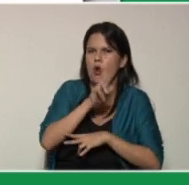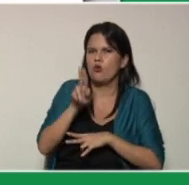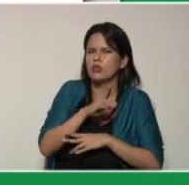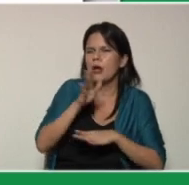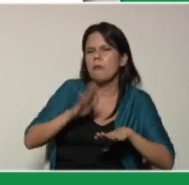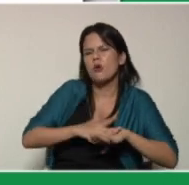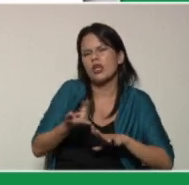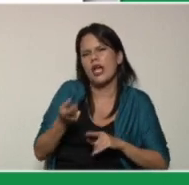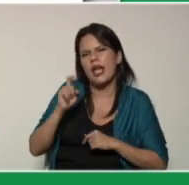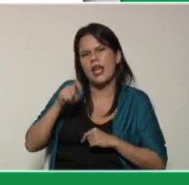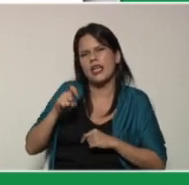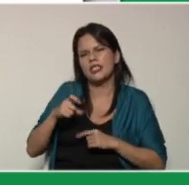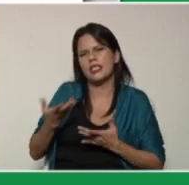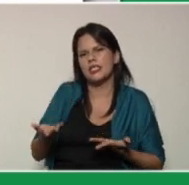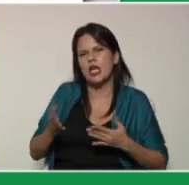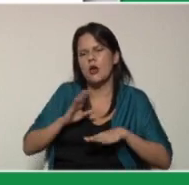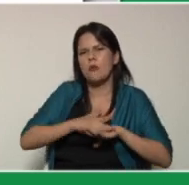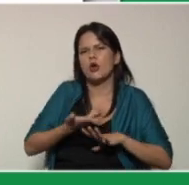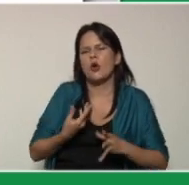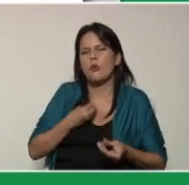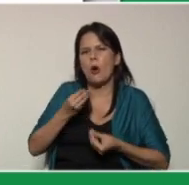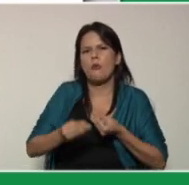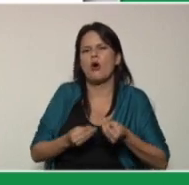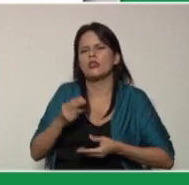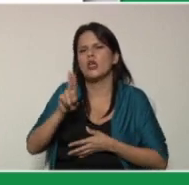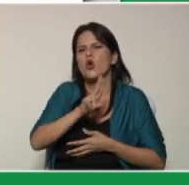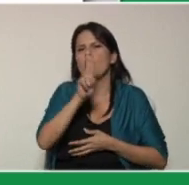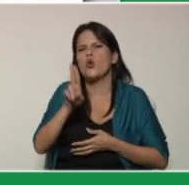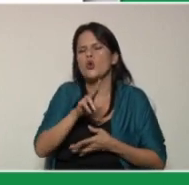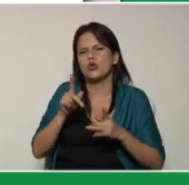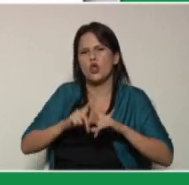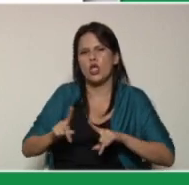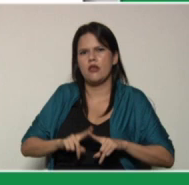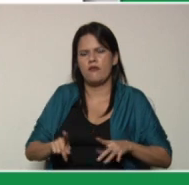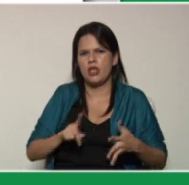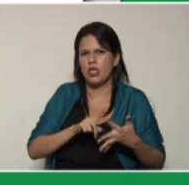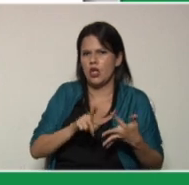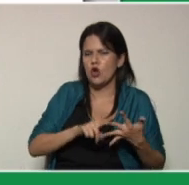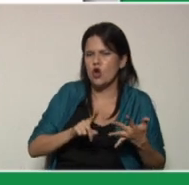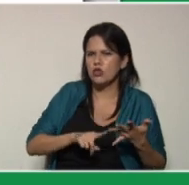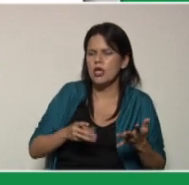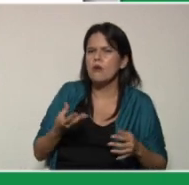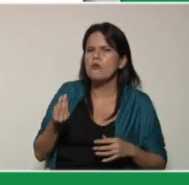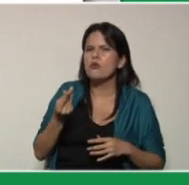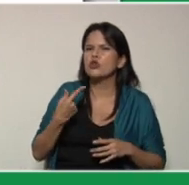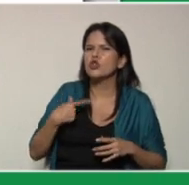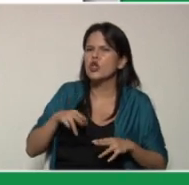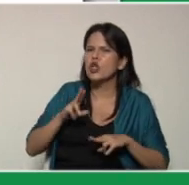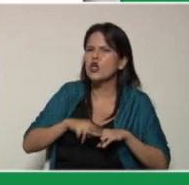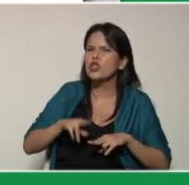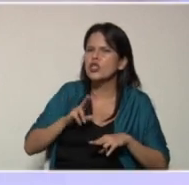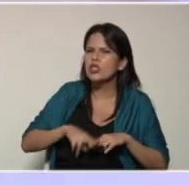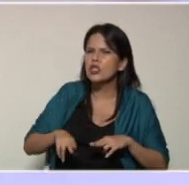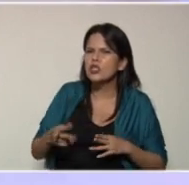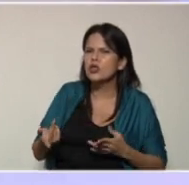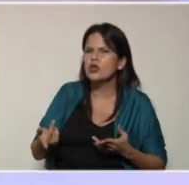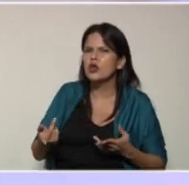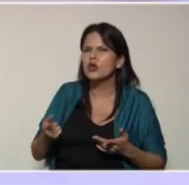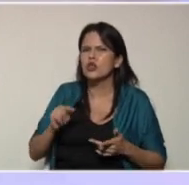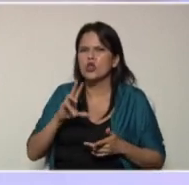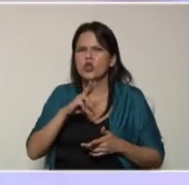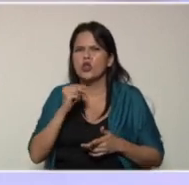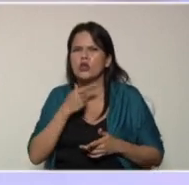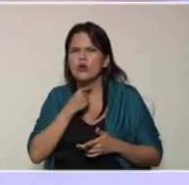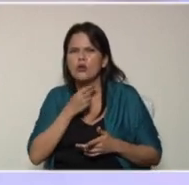necesario esto porque como vamos a hacer uso de diversos materiales muchos de los niños se disgustan al utilizar estos